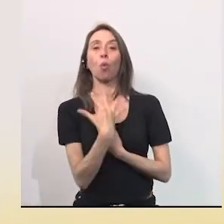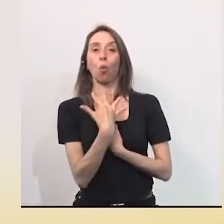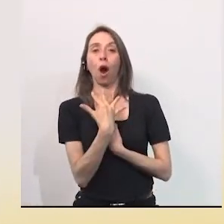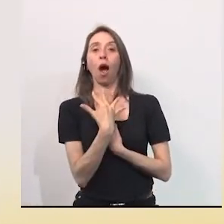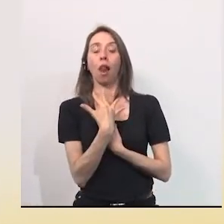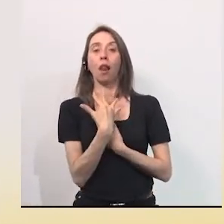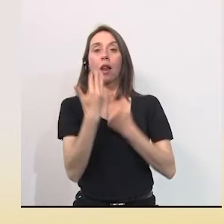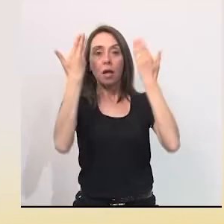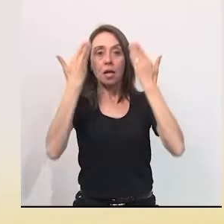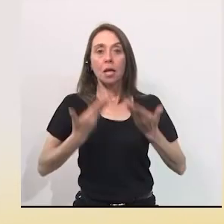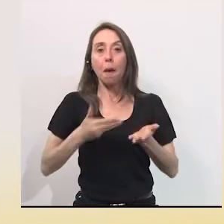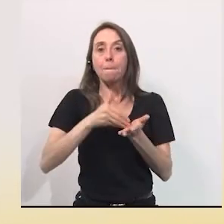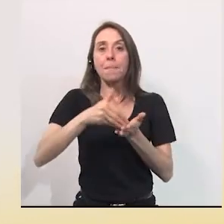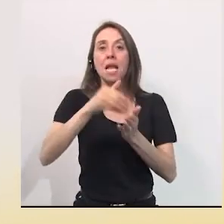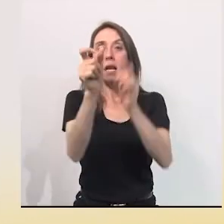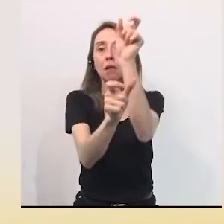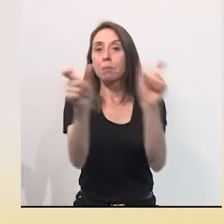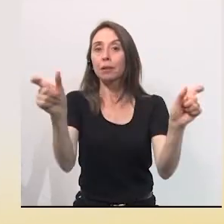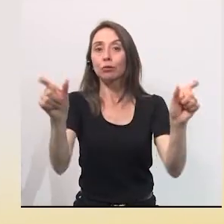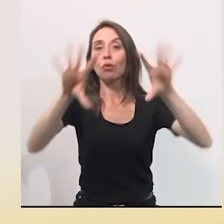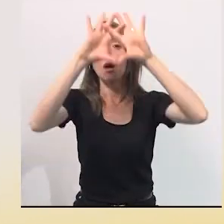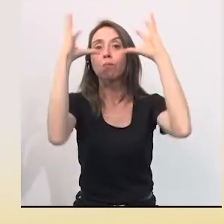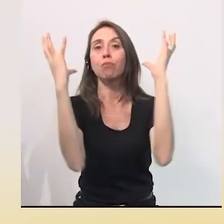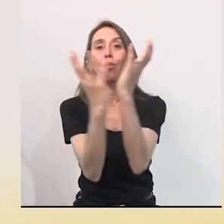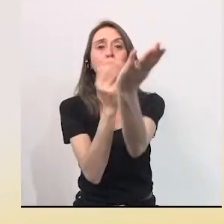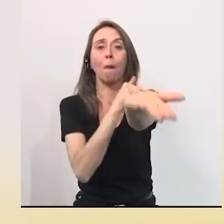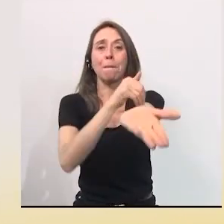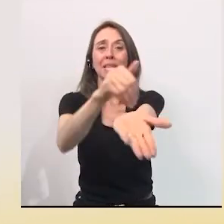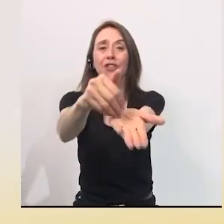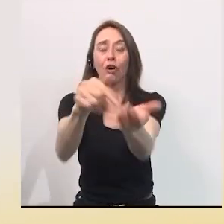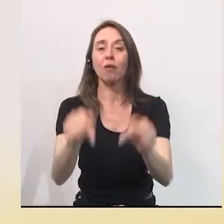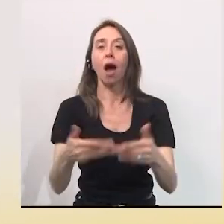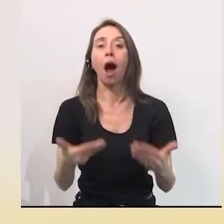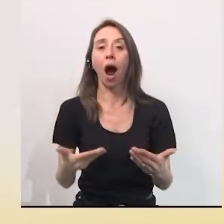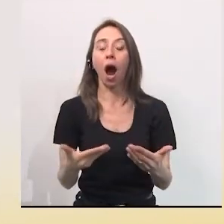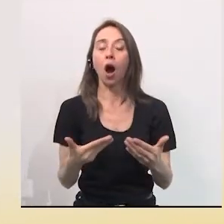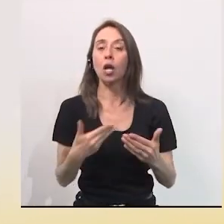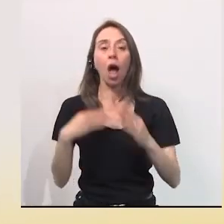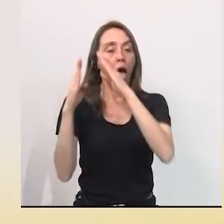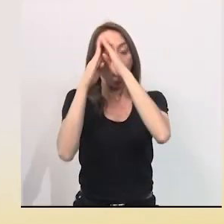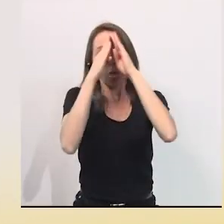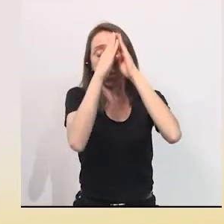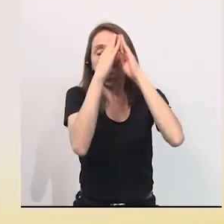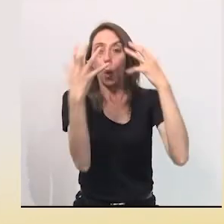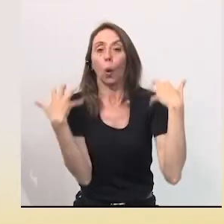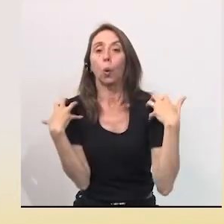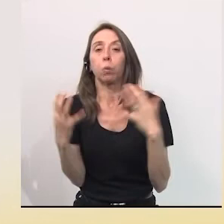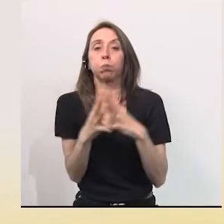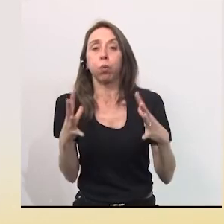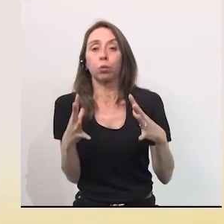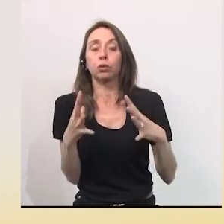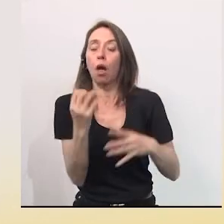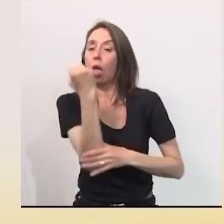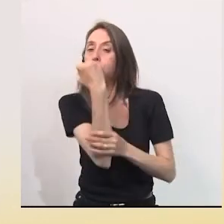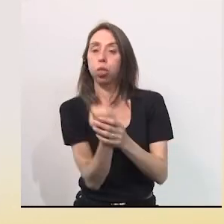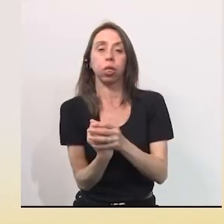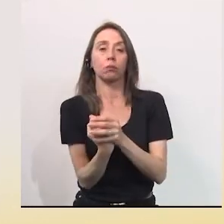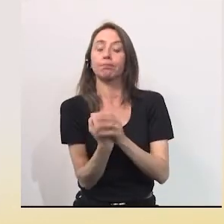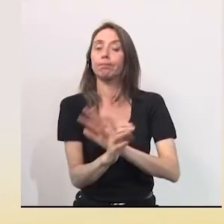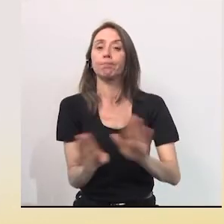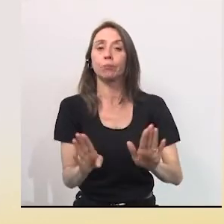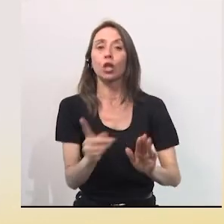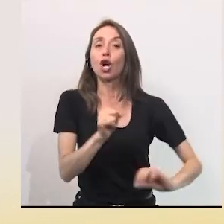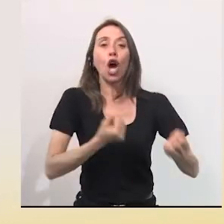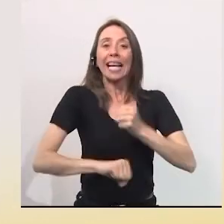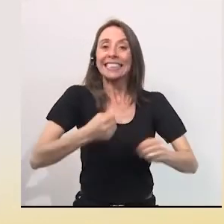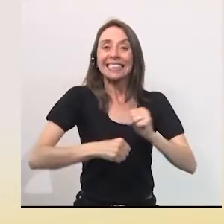Es exactamente, es exactamente lo mismo que le pasa a miles de millones de personas en el mundo actualmente. No es